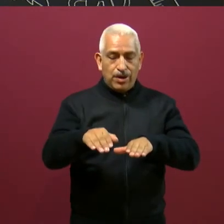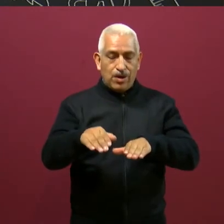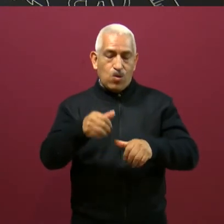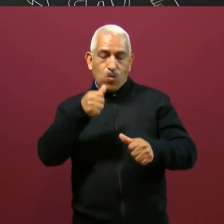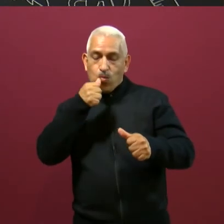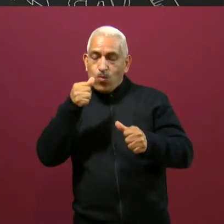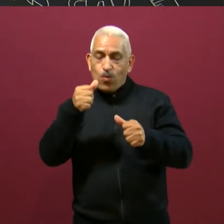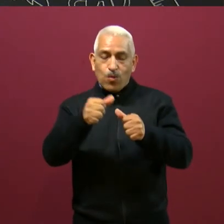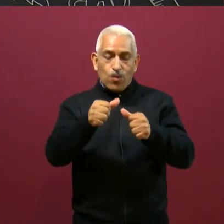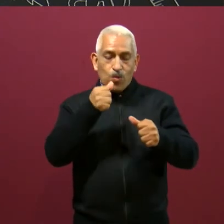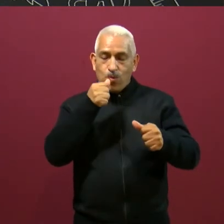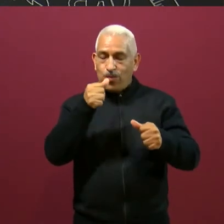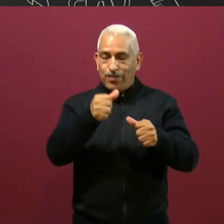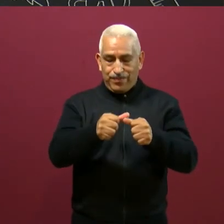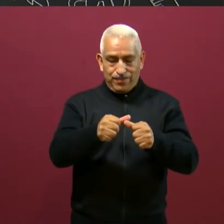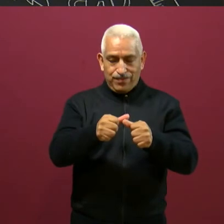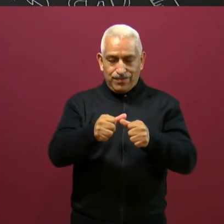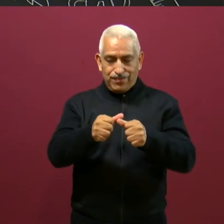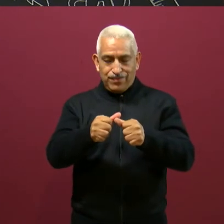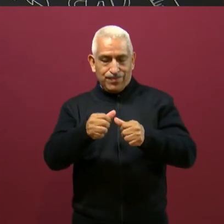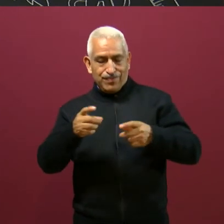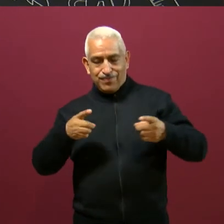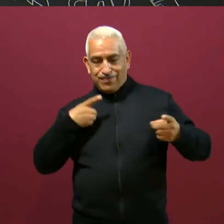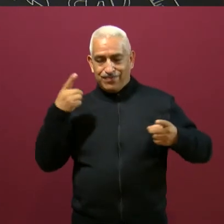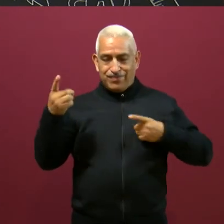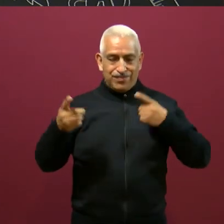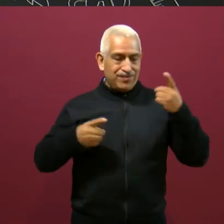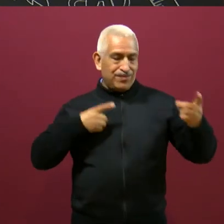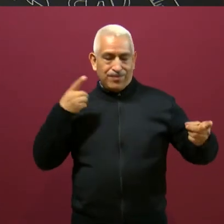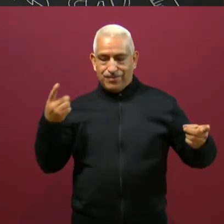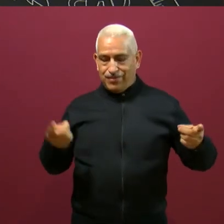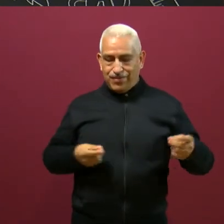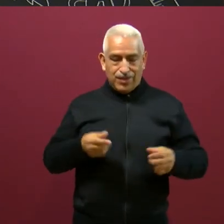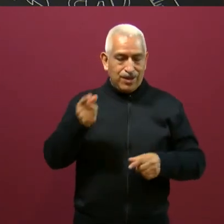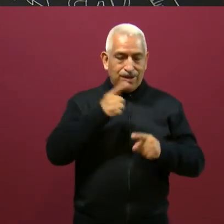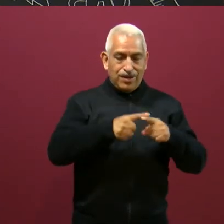de una manera divertida y diferente.